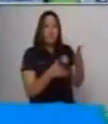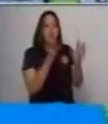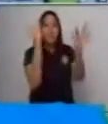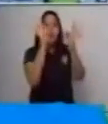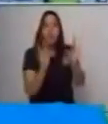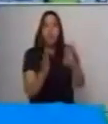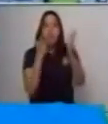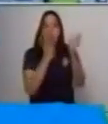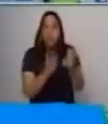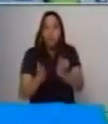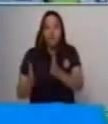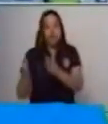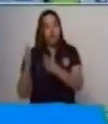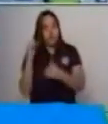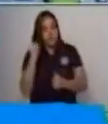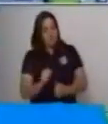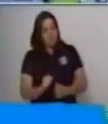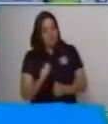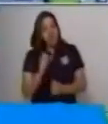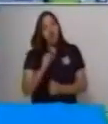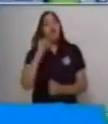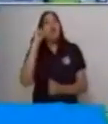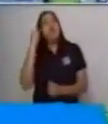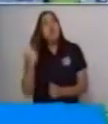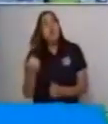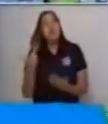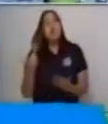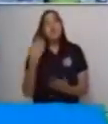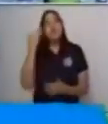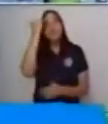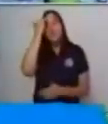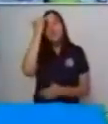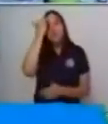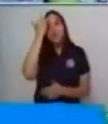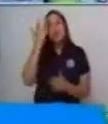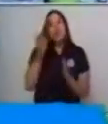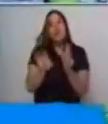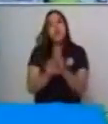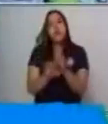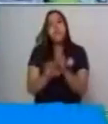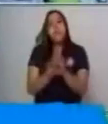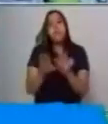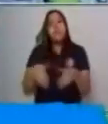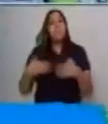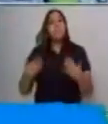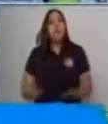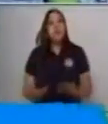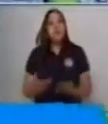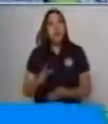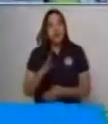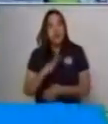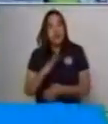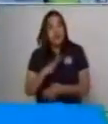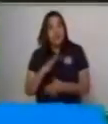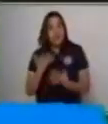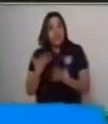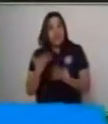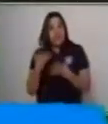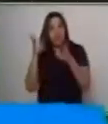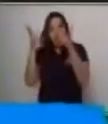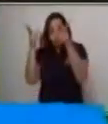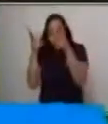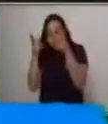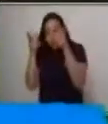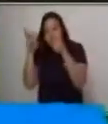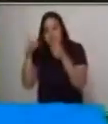Otra cosa que debemos de tomar en cuenta es que debemos de tomar detalles de forma